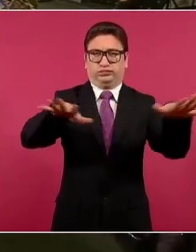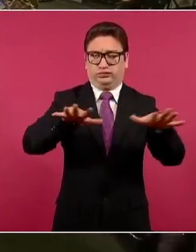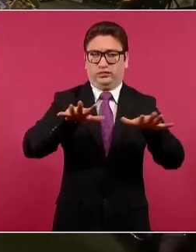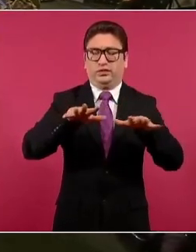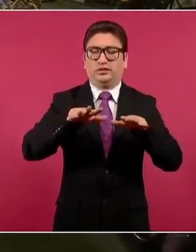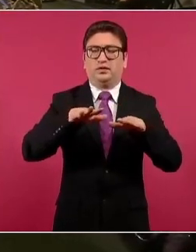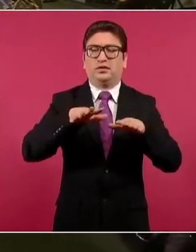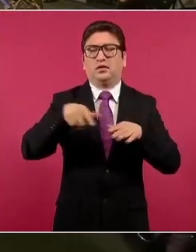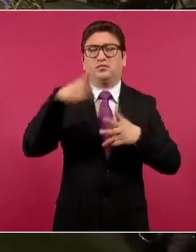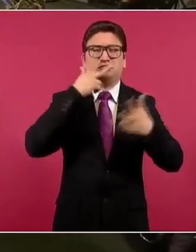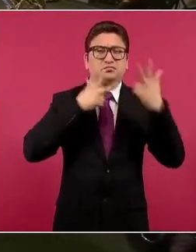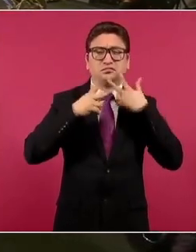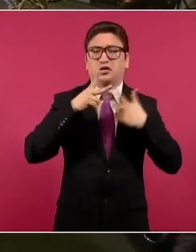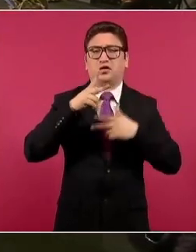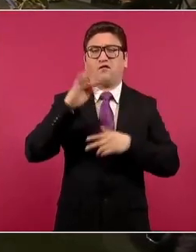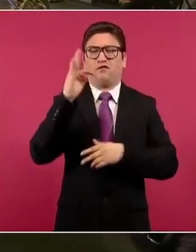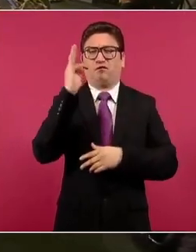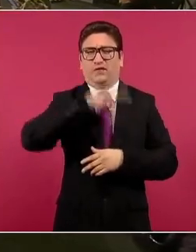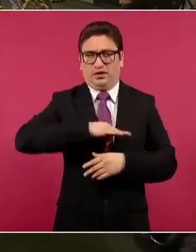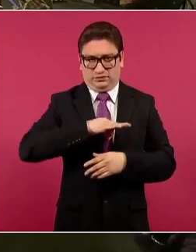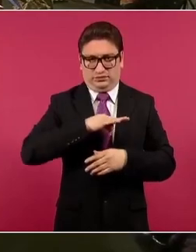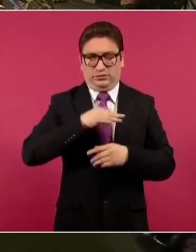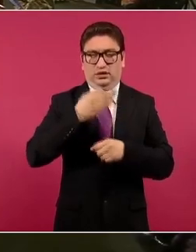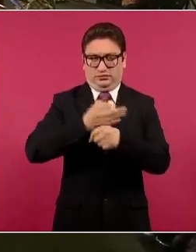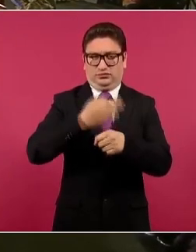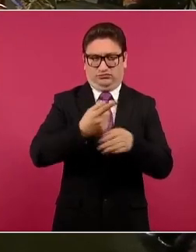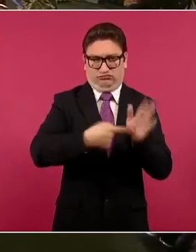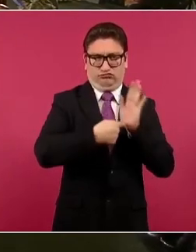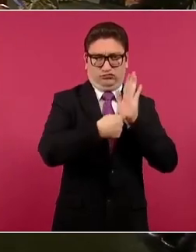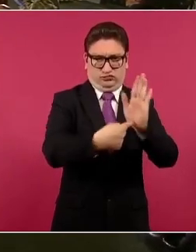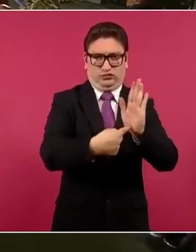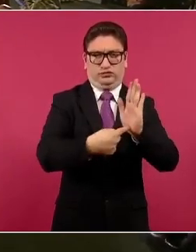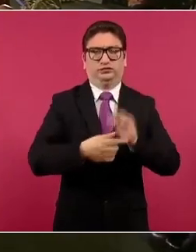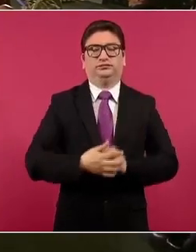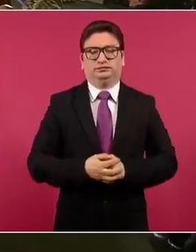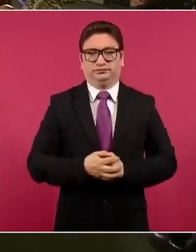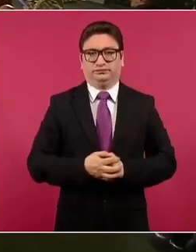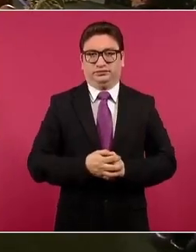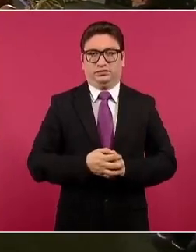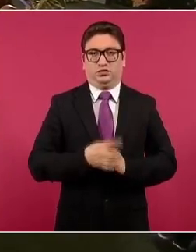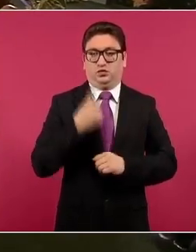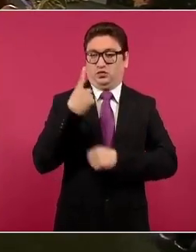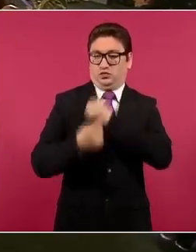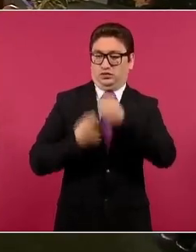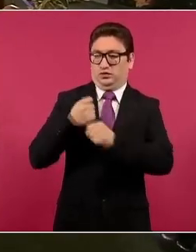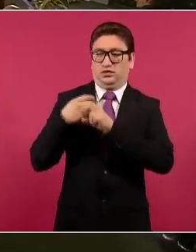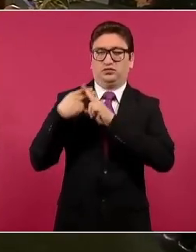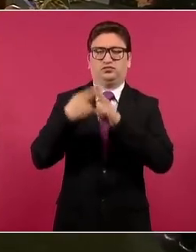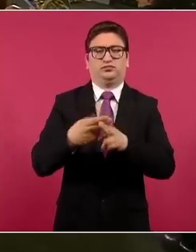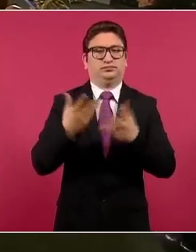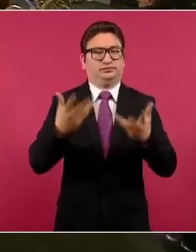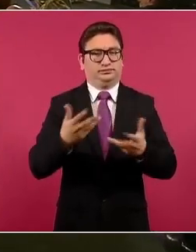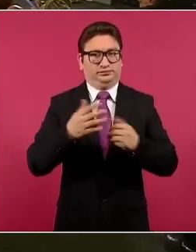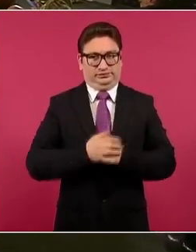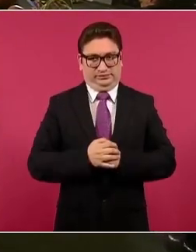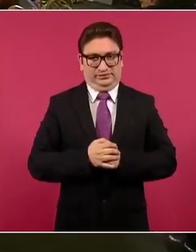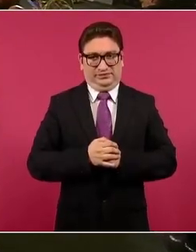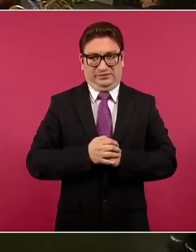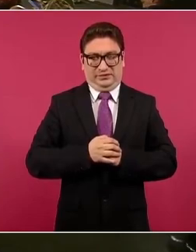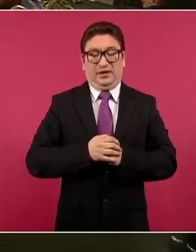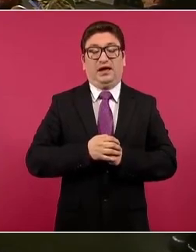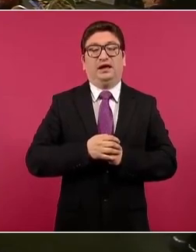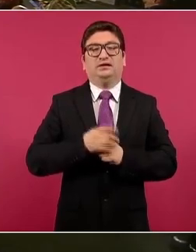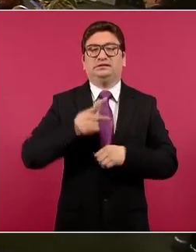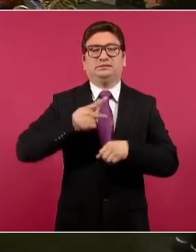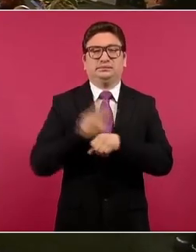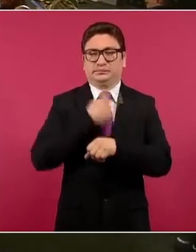así que les vamos a mostrar lo mejor del año, que más bien es lo peor del año